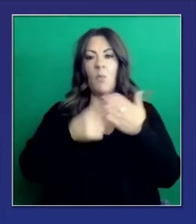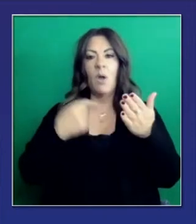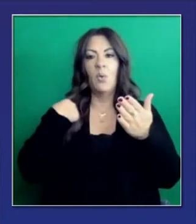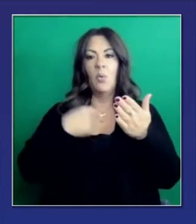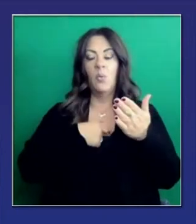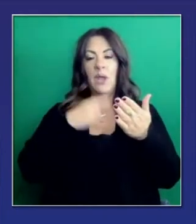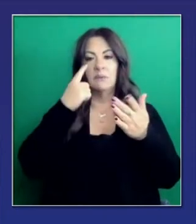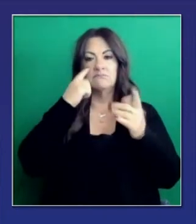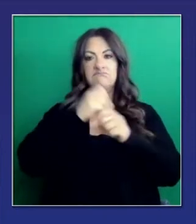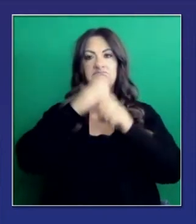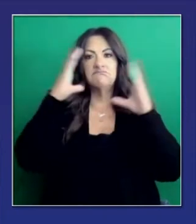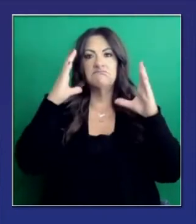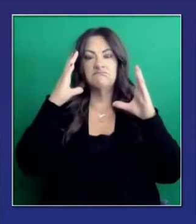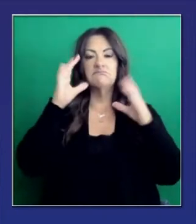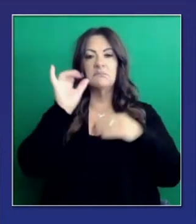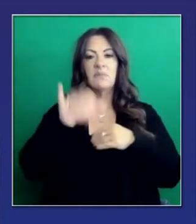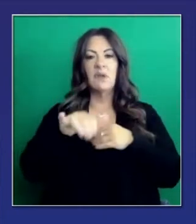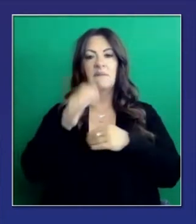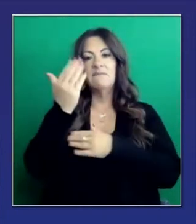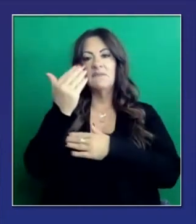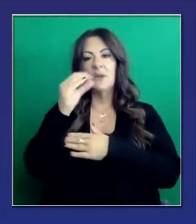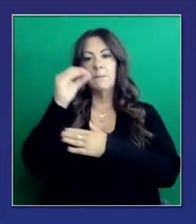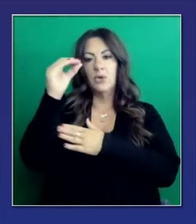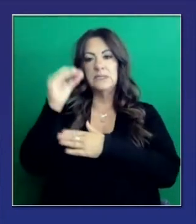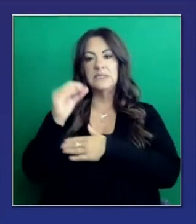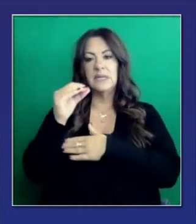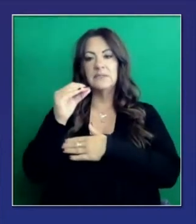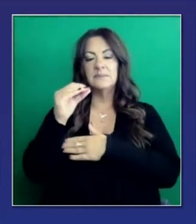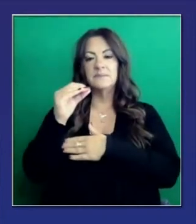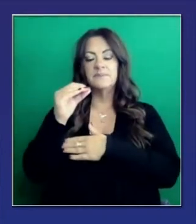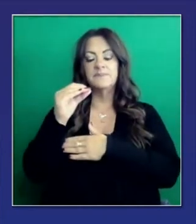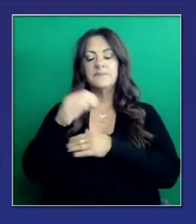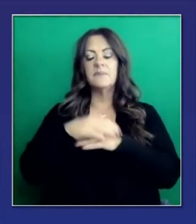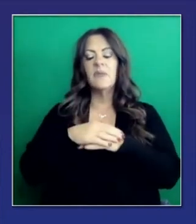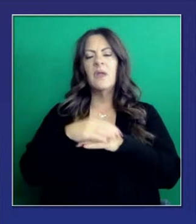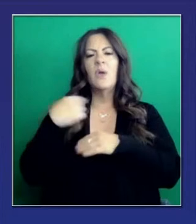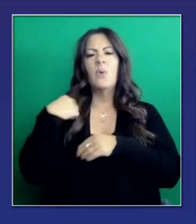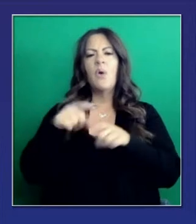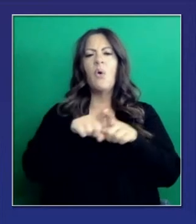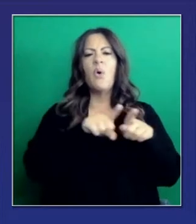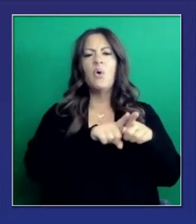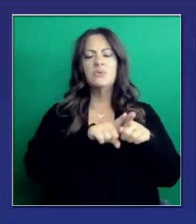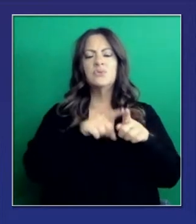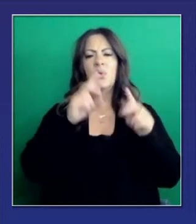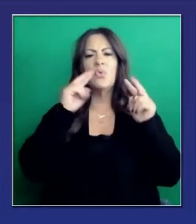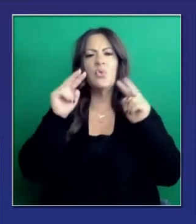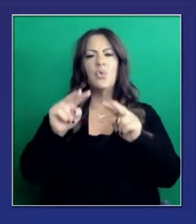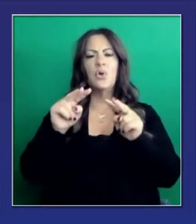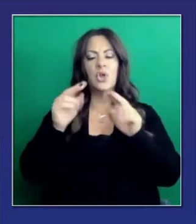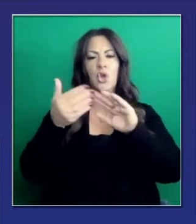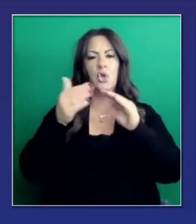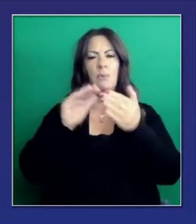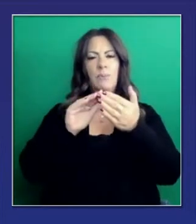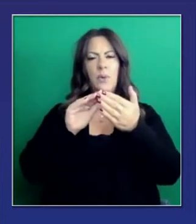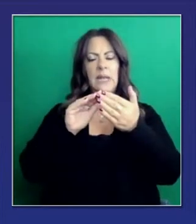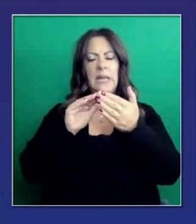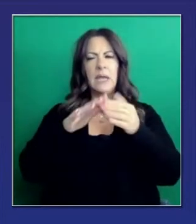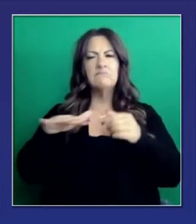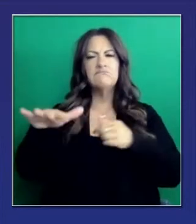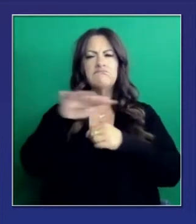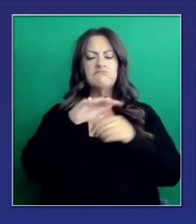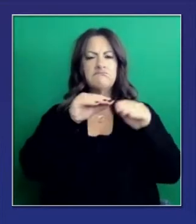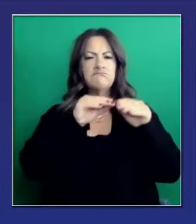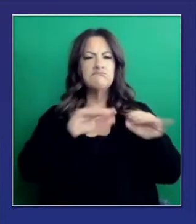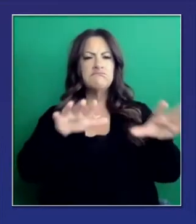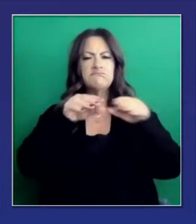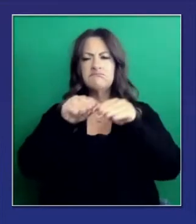aproximada. Eso es lo básico. 15% es la base, pero también estamos viendo las tasas de